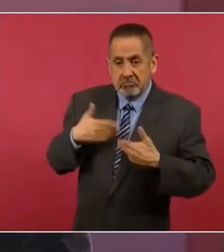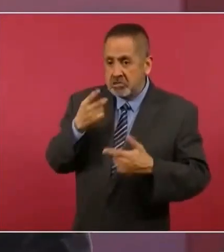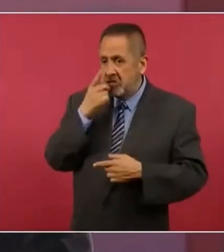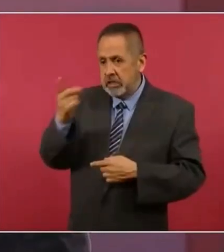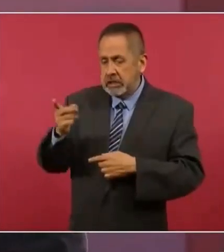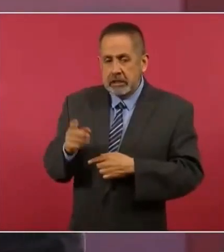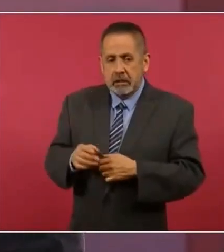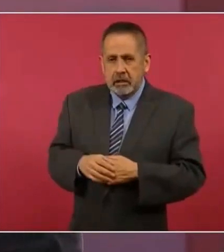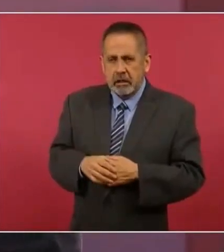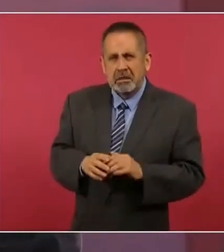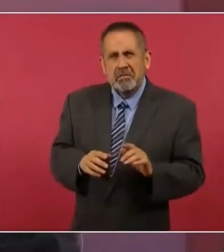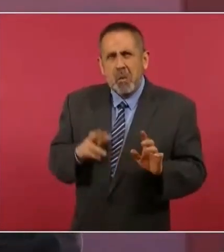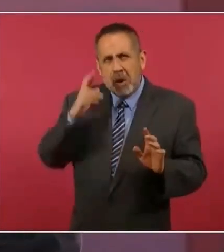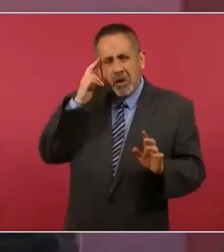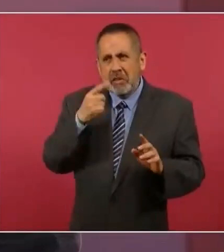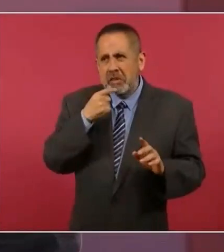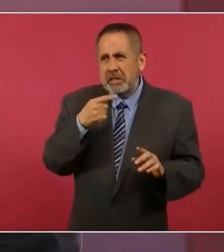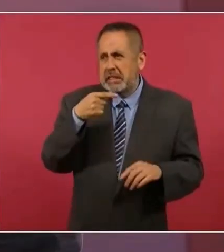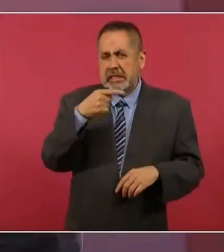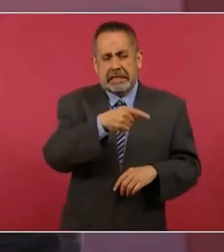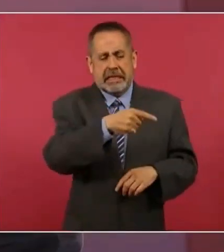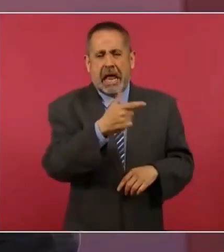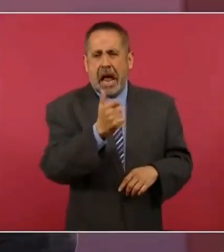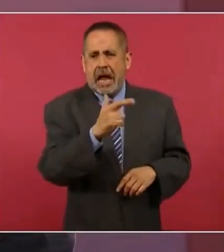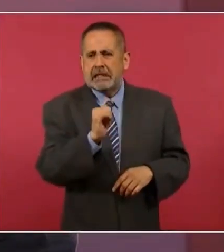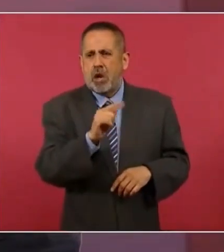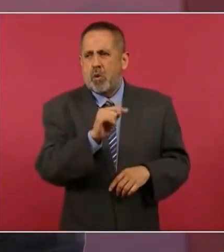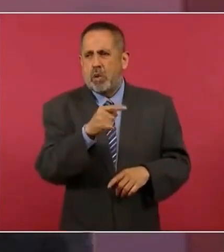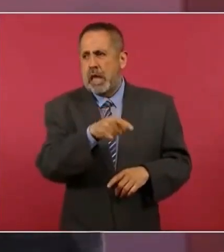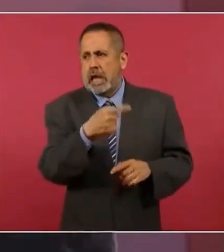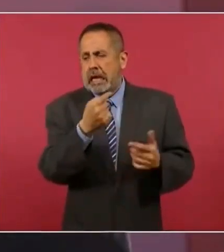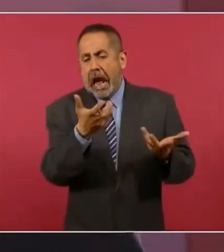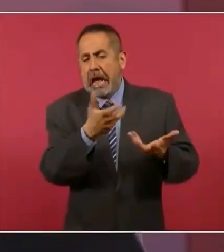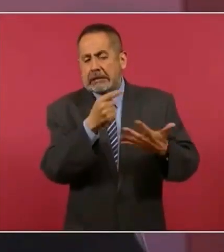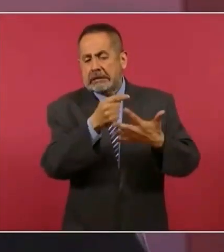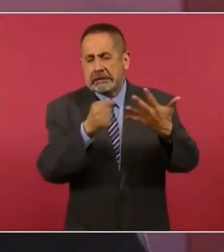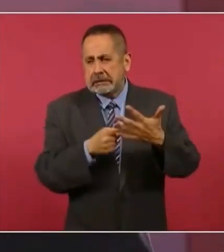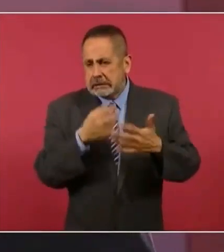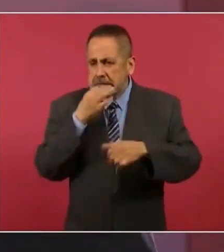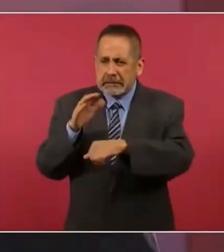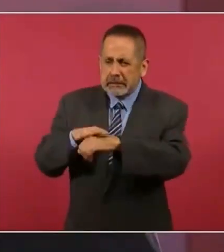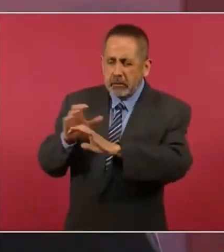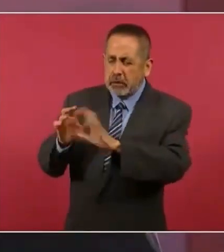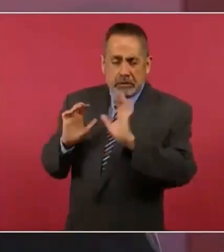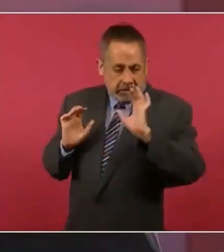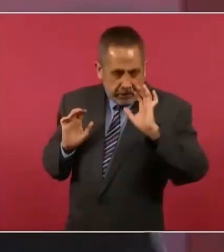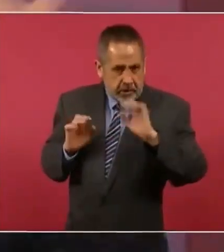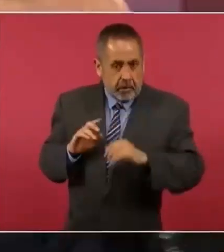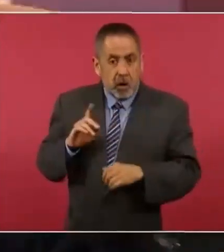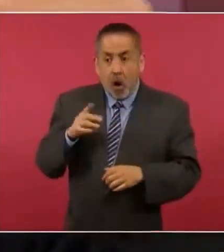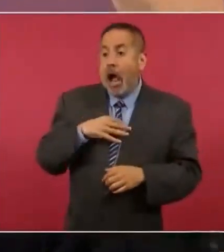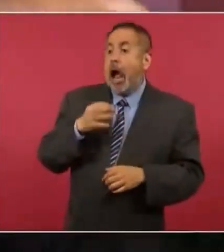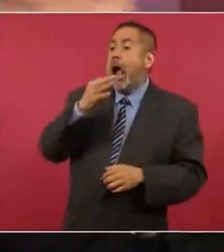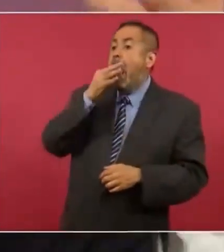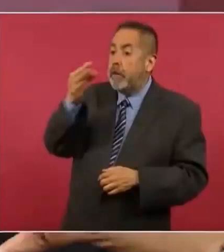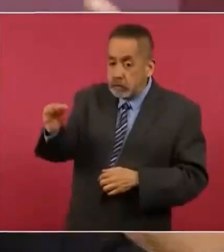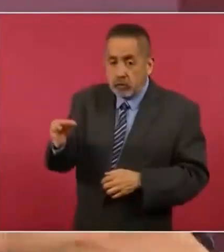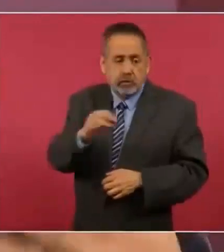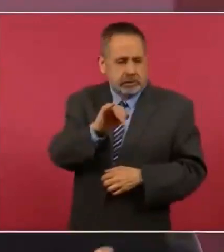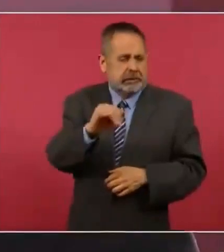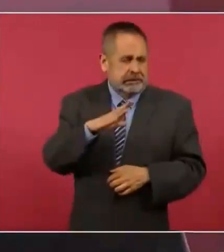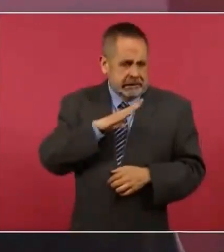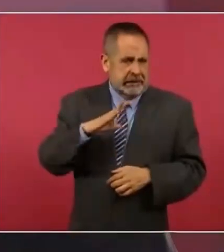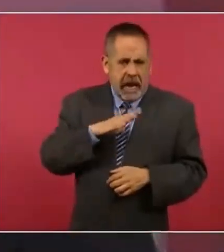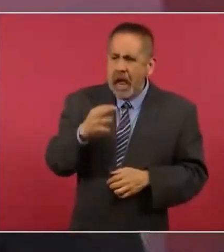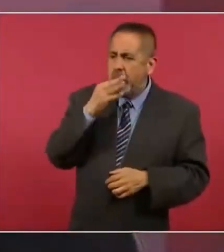menciona de lo que hacía García Luna y... este grupo. O sea, pero hay muchísimos